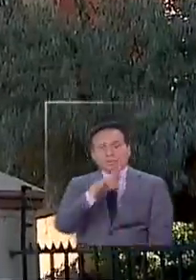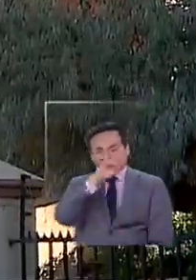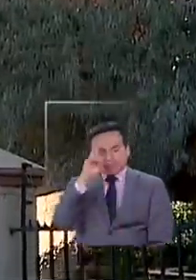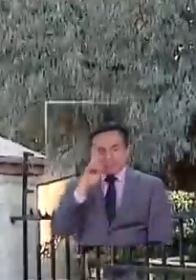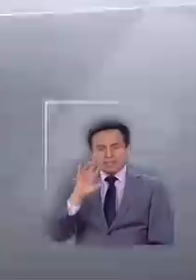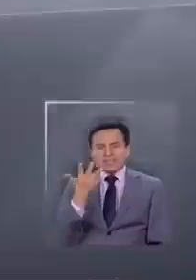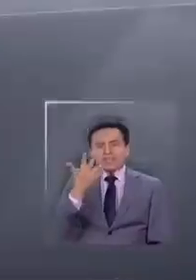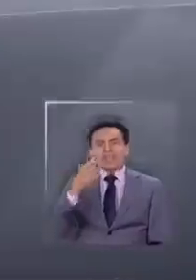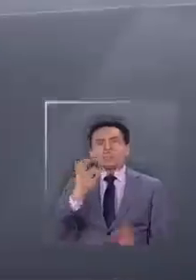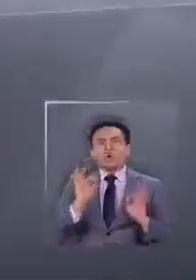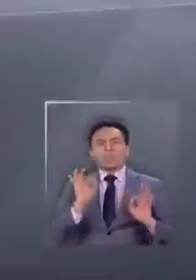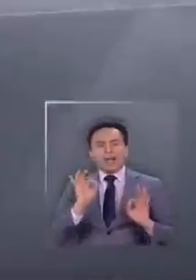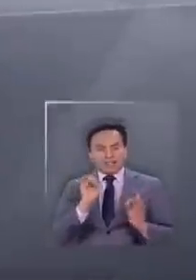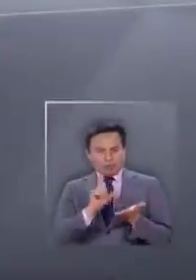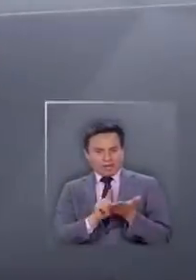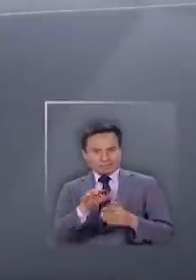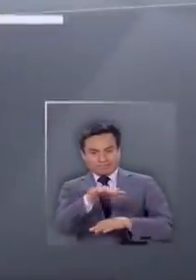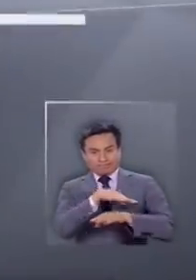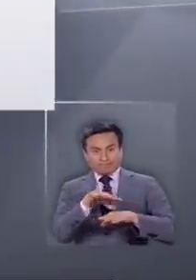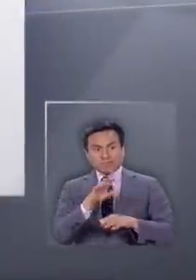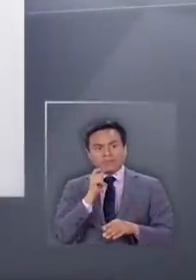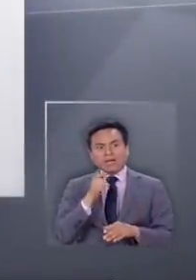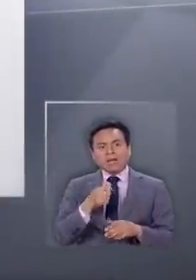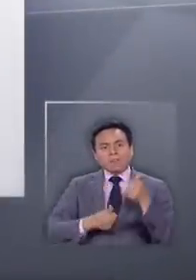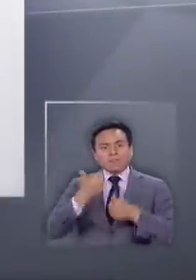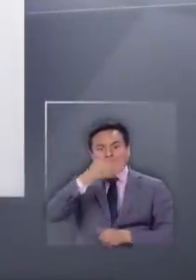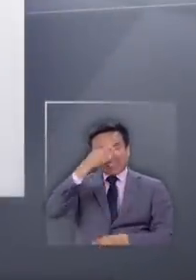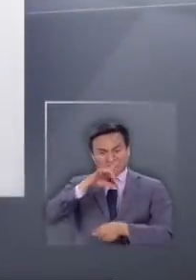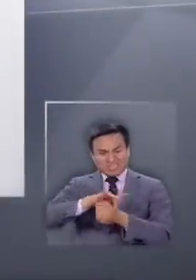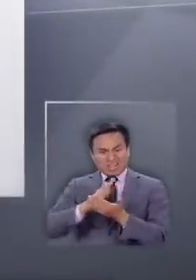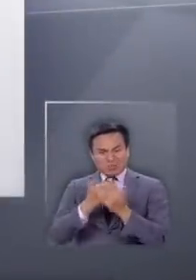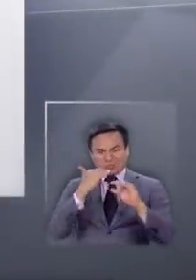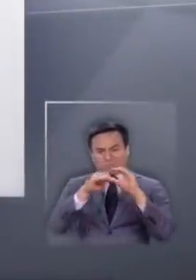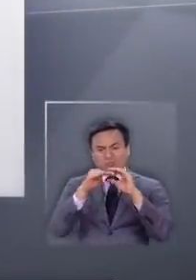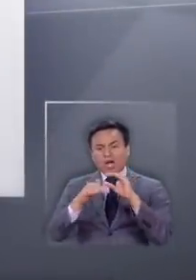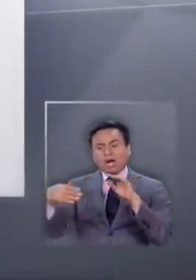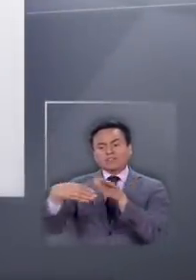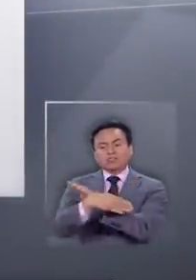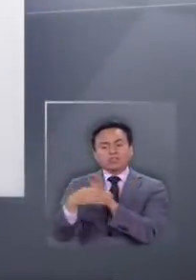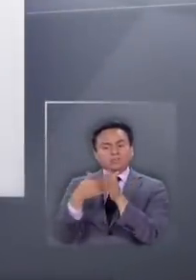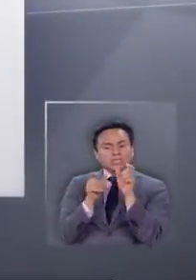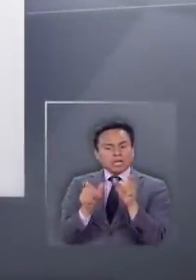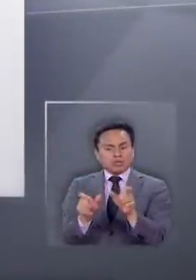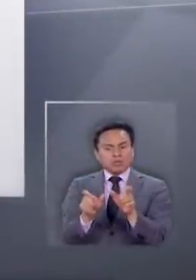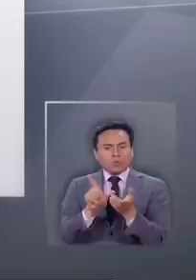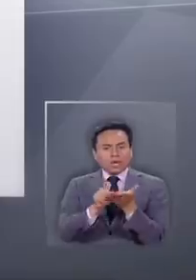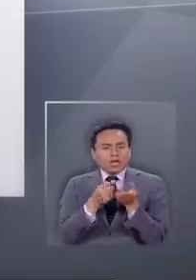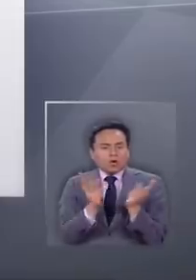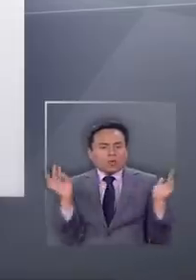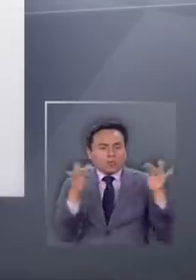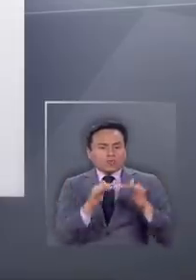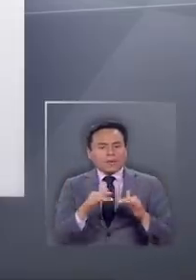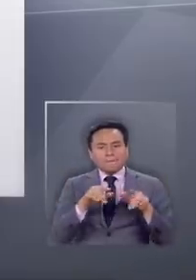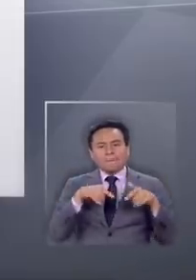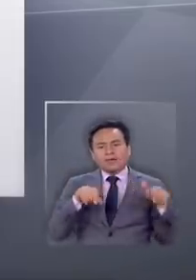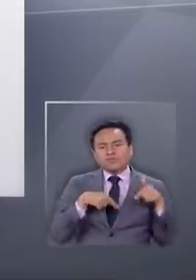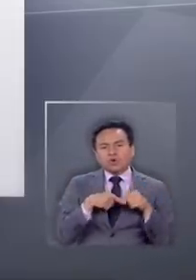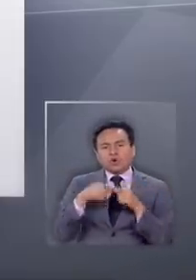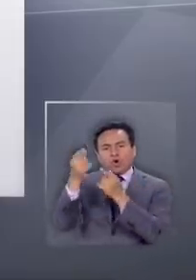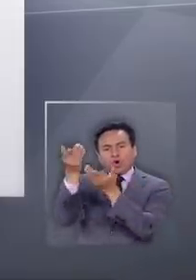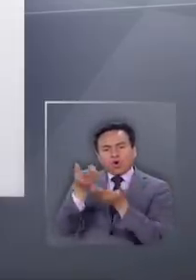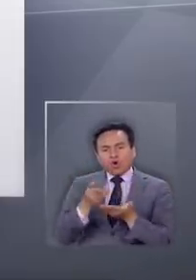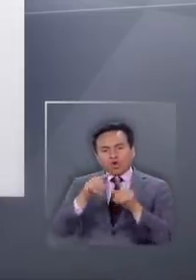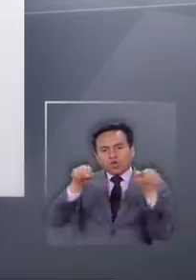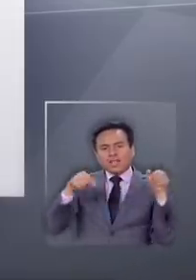Quinta Normal. Se trata de un correo que detalla que los profesionales de la salud tendrán acceso limitado a espacios comunes como patio o el central